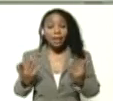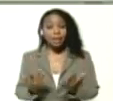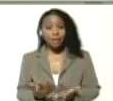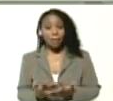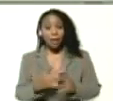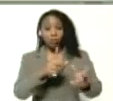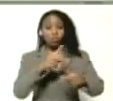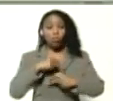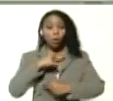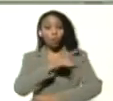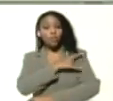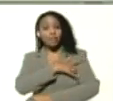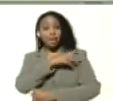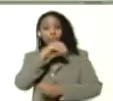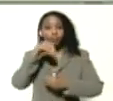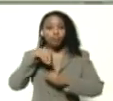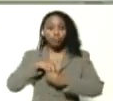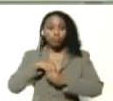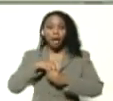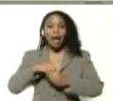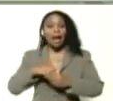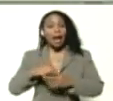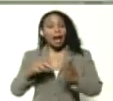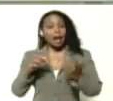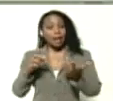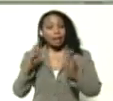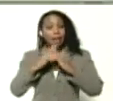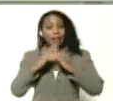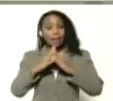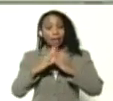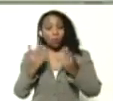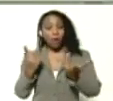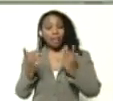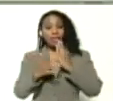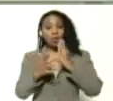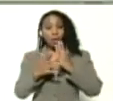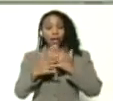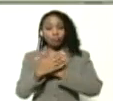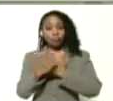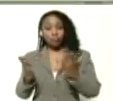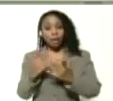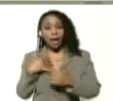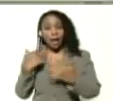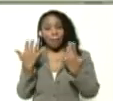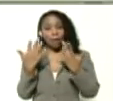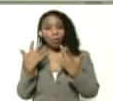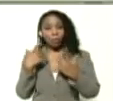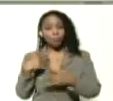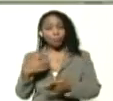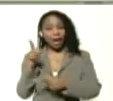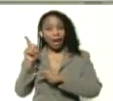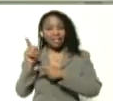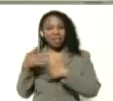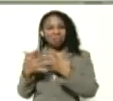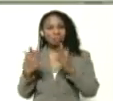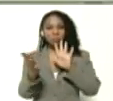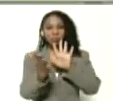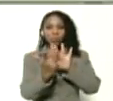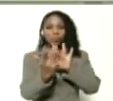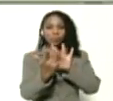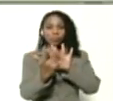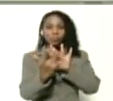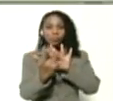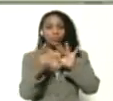asumimos la universidad, en la casa, con las tecnologías disponibles, a la mano, de los estudiantes, y los docentes, para esta conexión